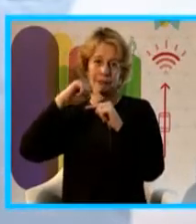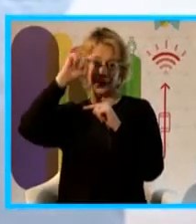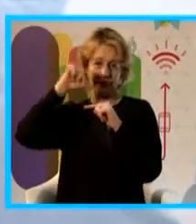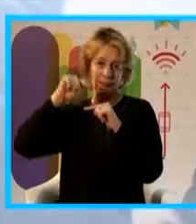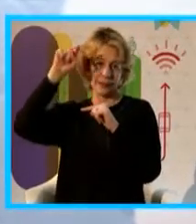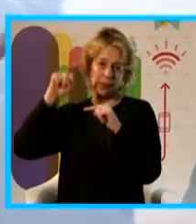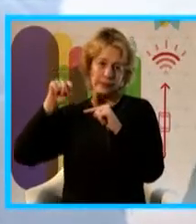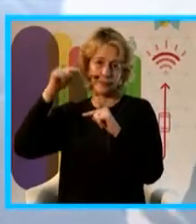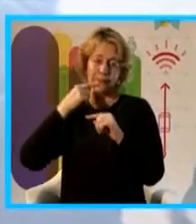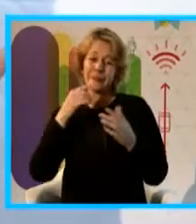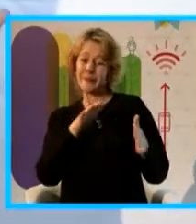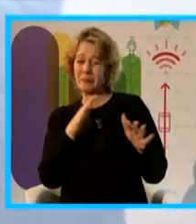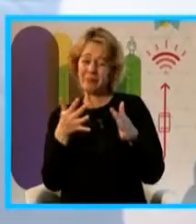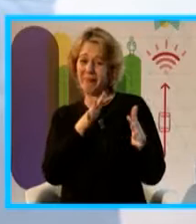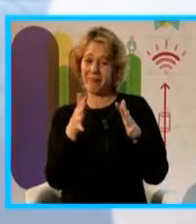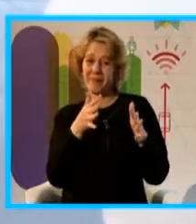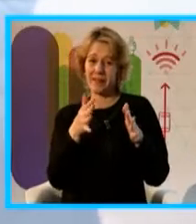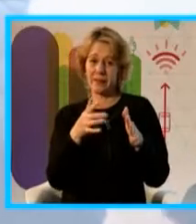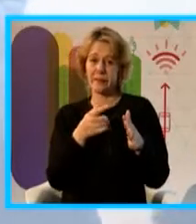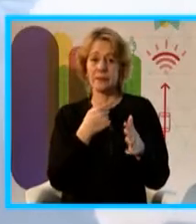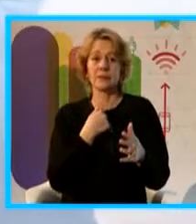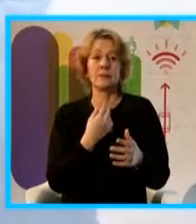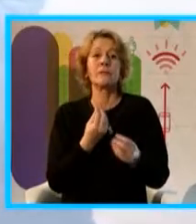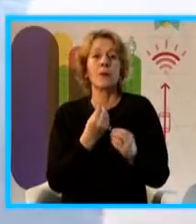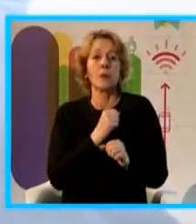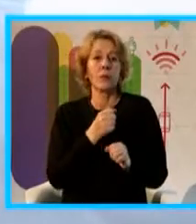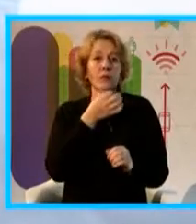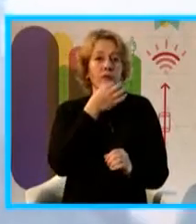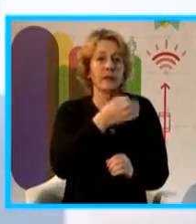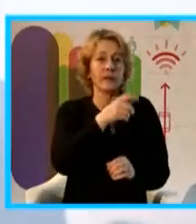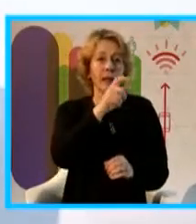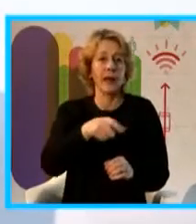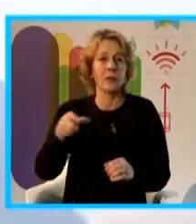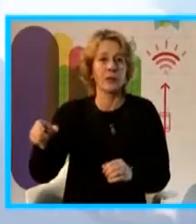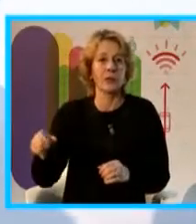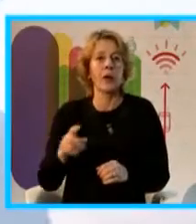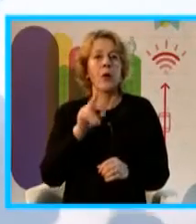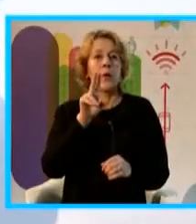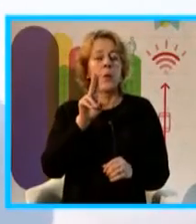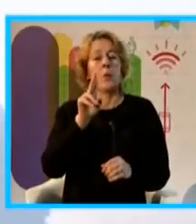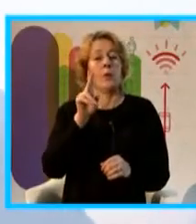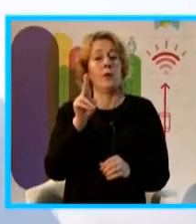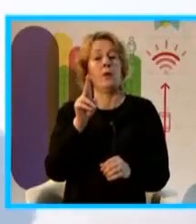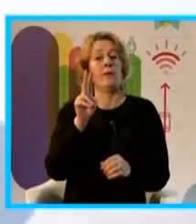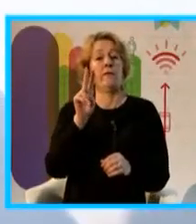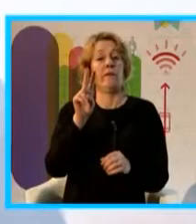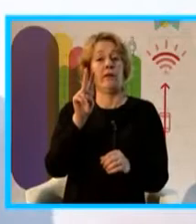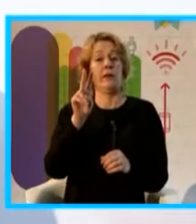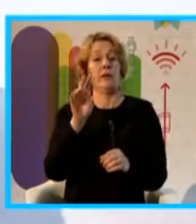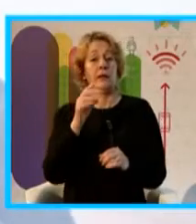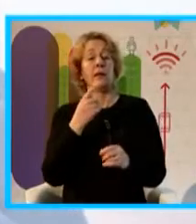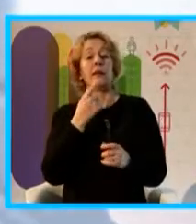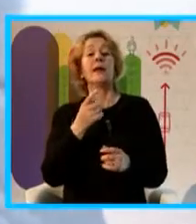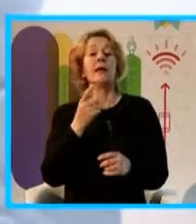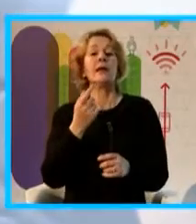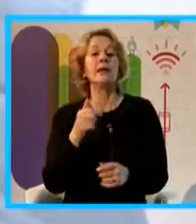Y ellos decían, bueno, ¿cómo podemos hacer para decirle a la población la radiación ultravioleta en este momento es tanto cuídese?